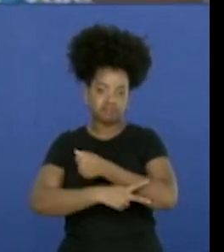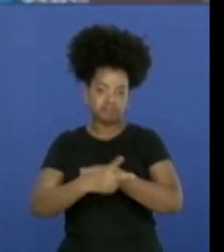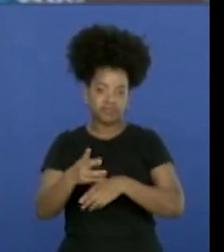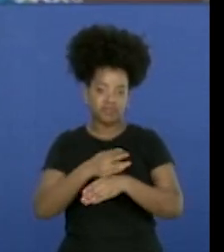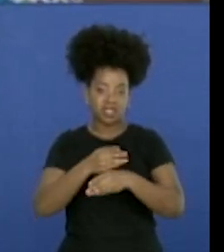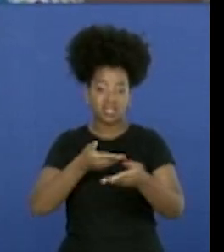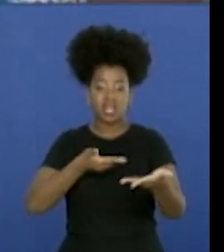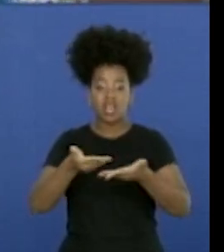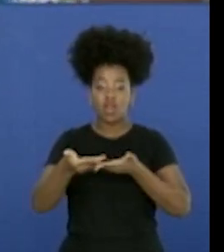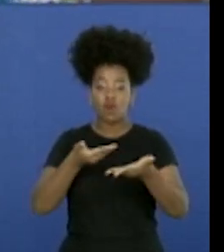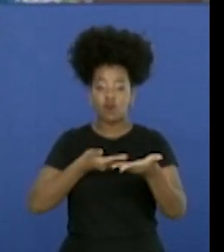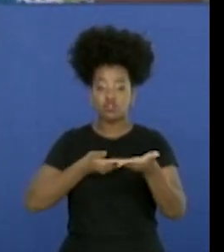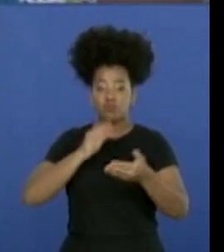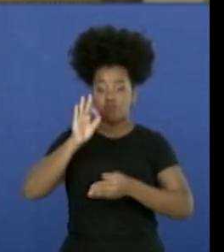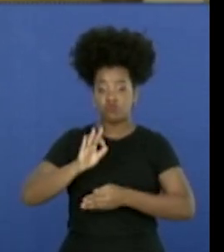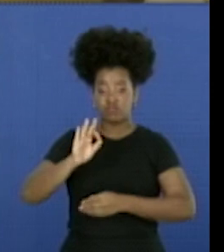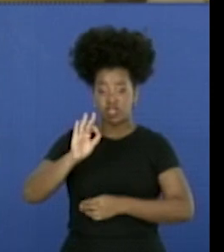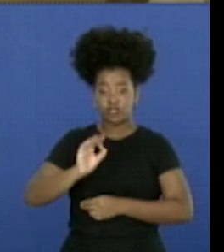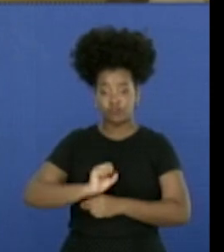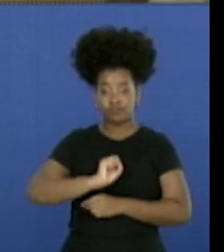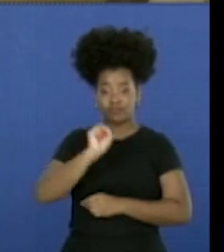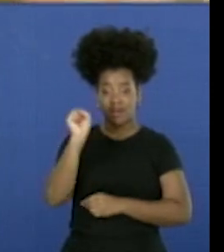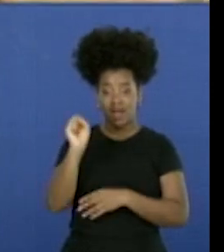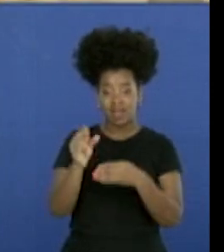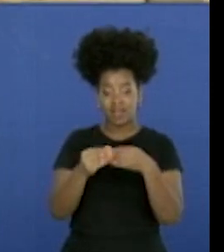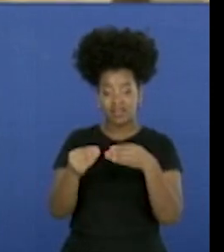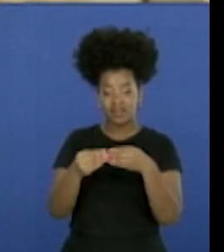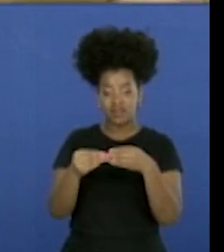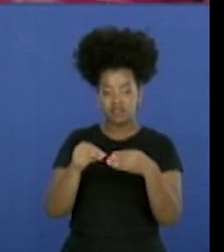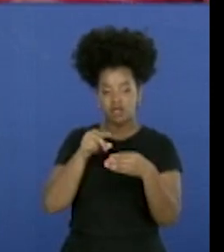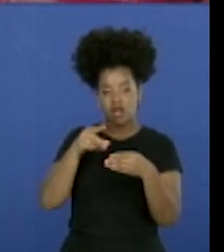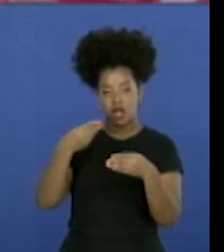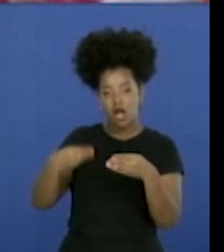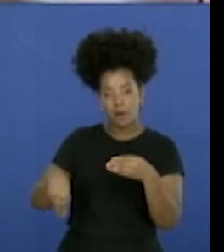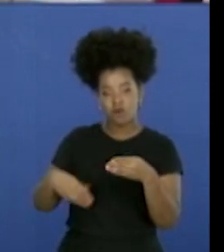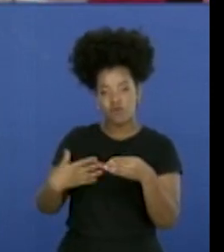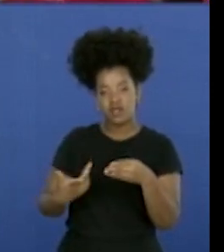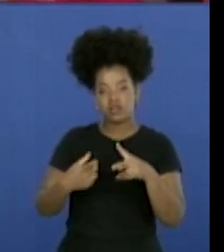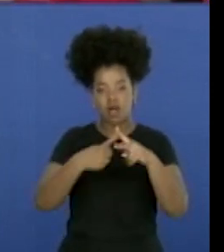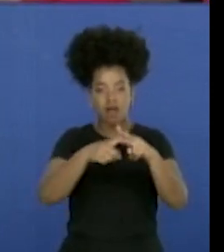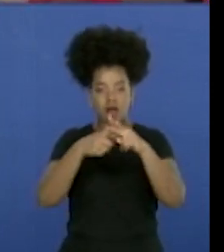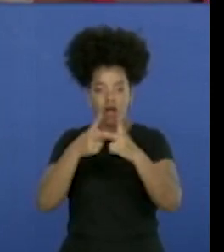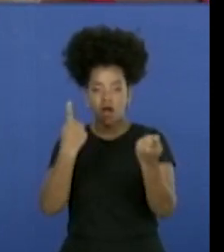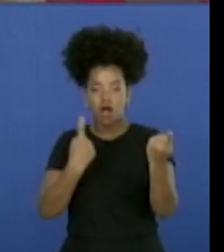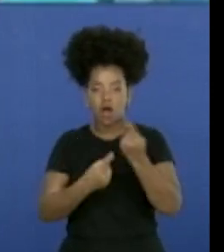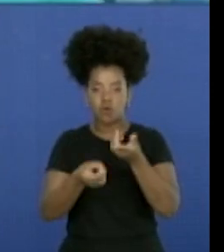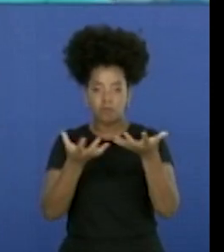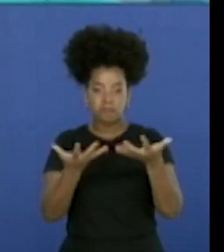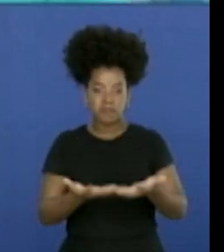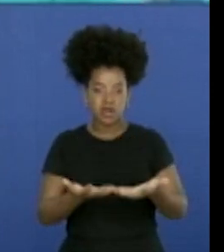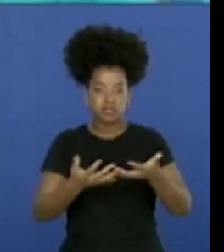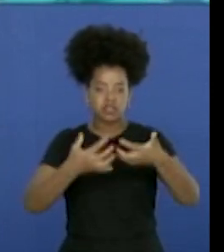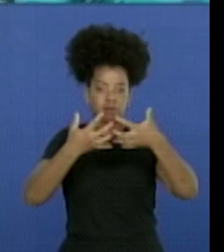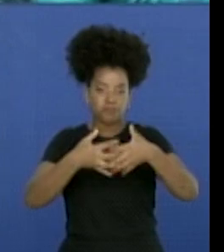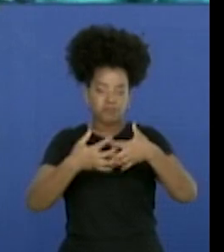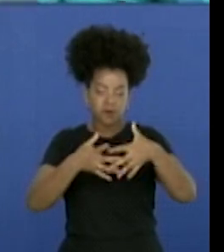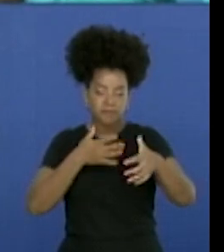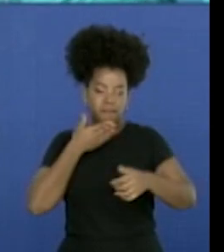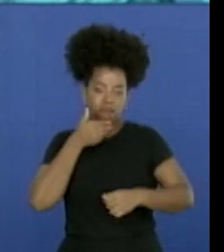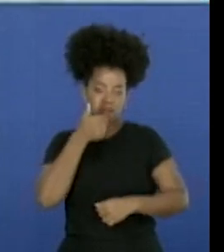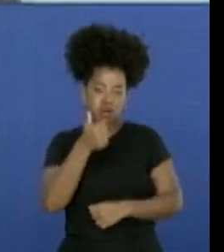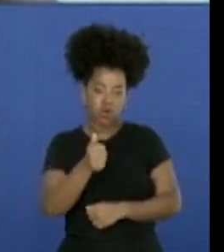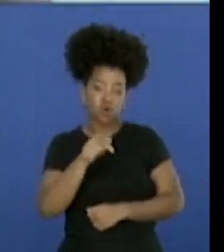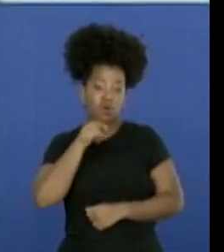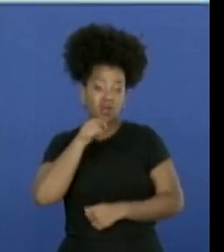comercio exterior será un factor clave para sustentar el reaprovisionamiento de la industria y garantizar mayores niveles de producción. Utilidades